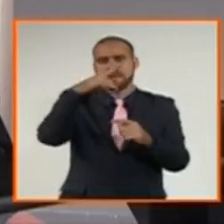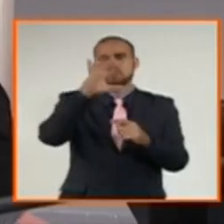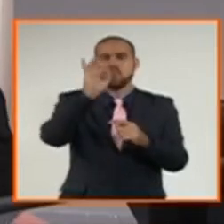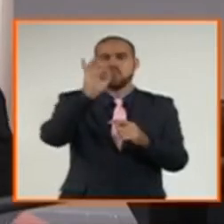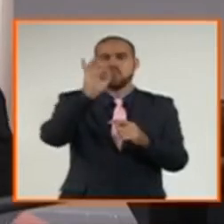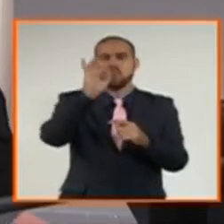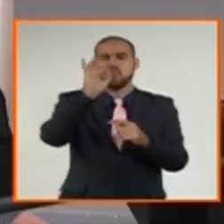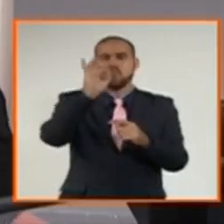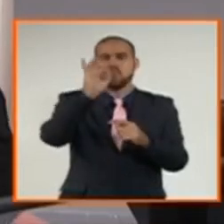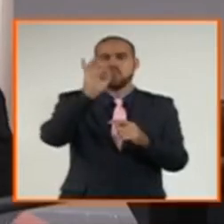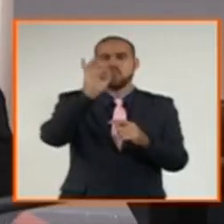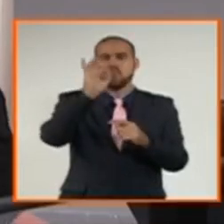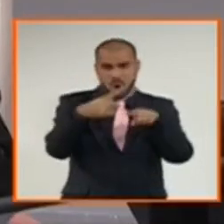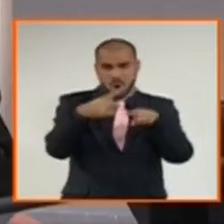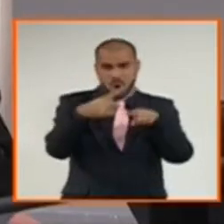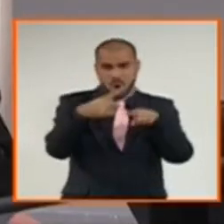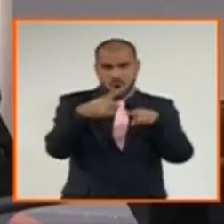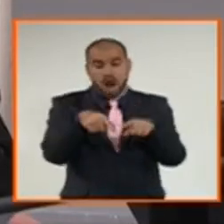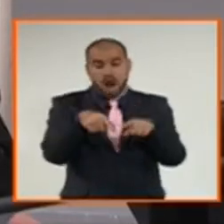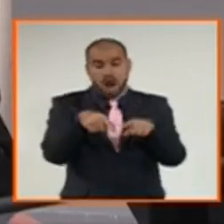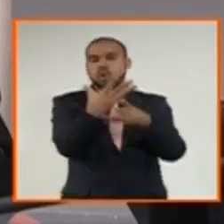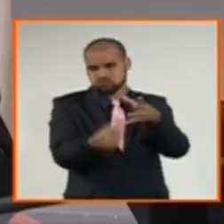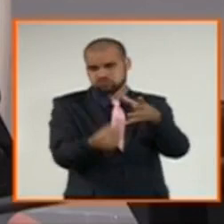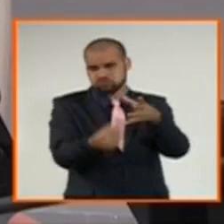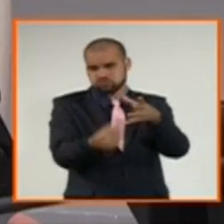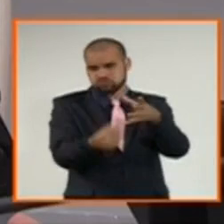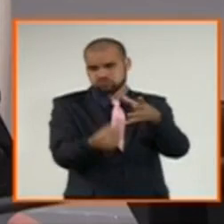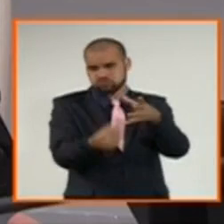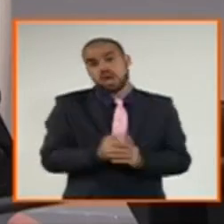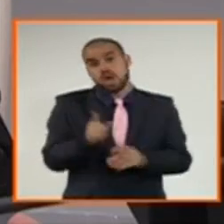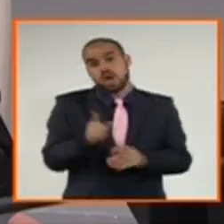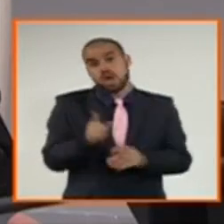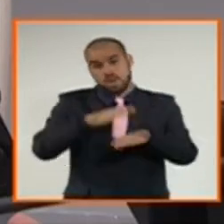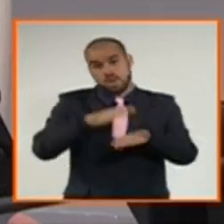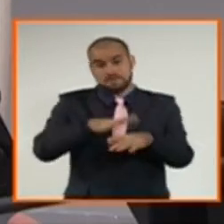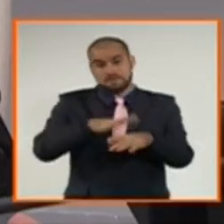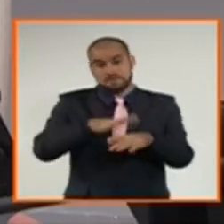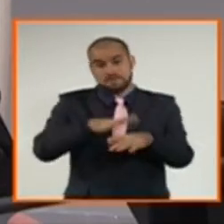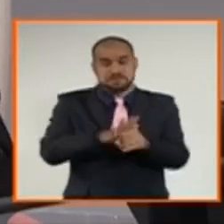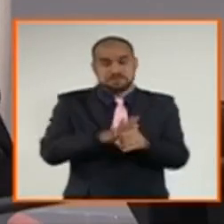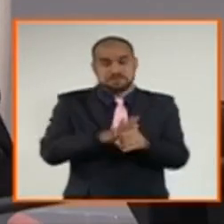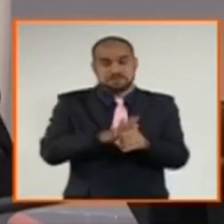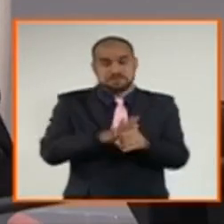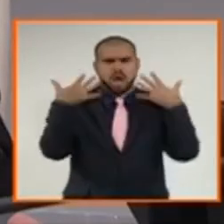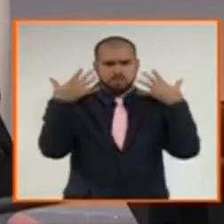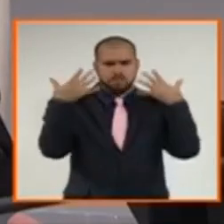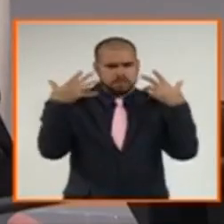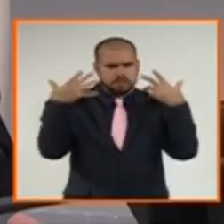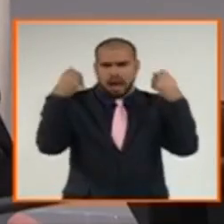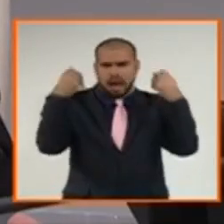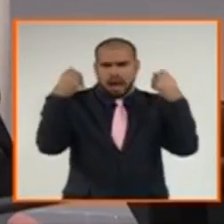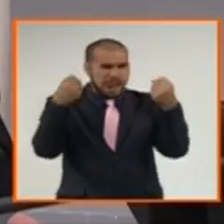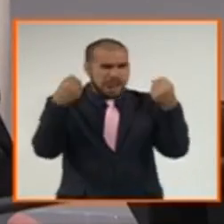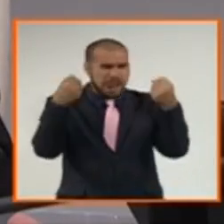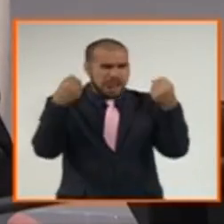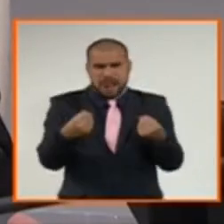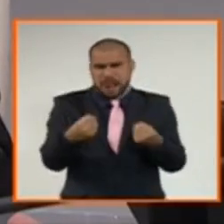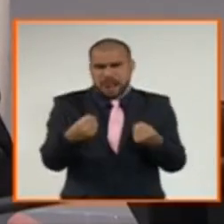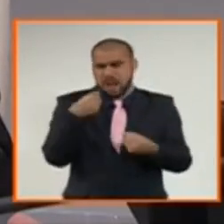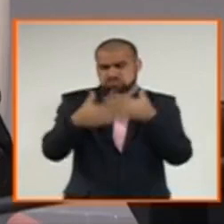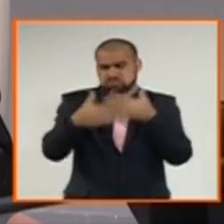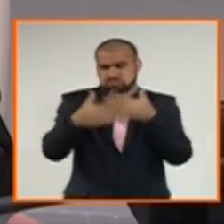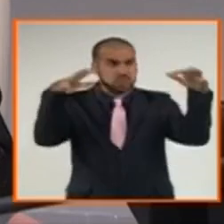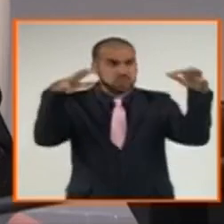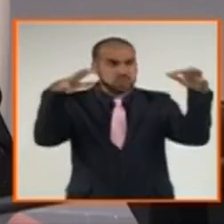carbono, que como sabemos es uno de los gases de efecto invernadero que ha venido a incrementar estos efectos adversos del cambio climático